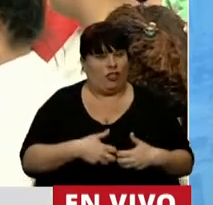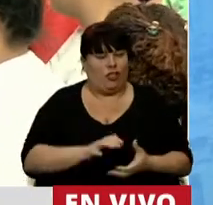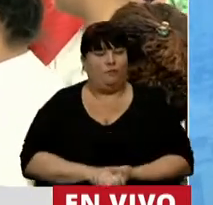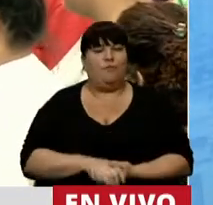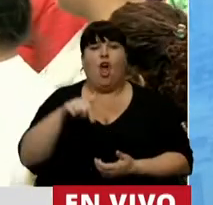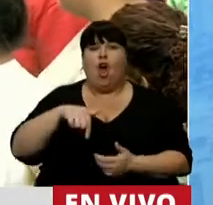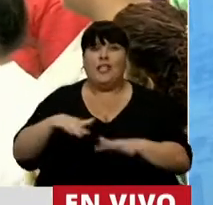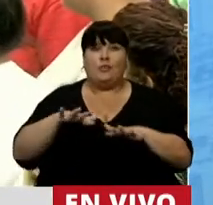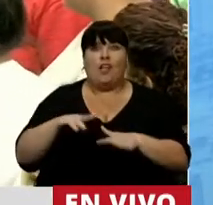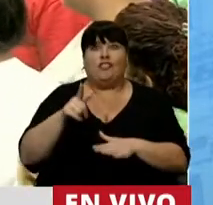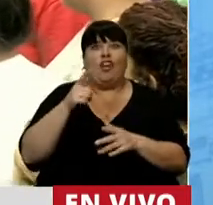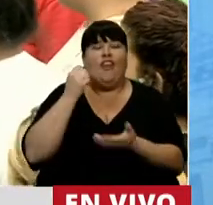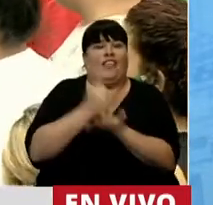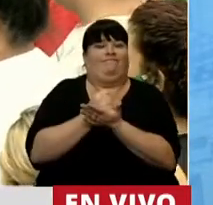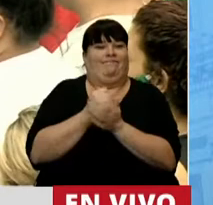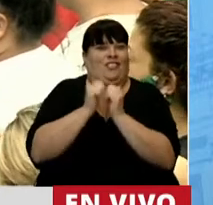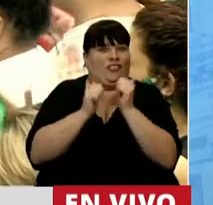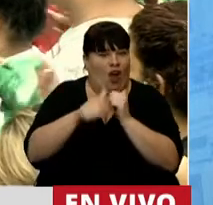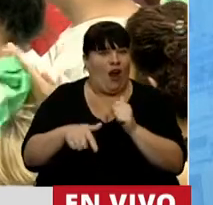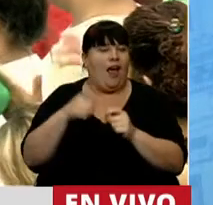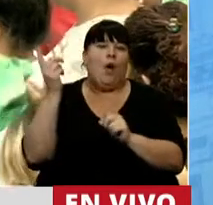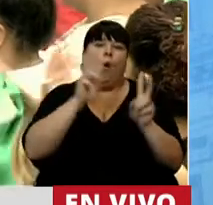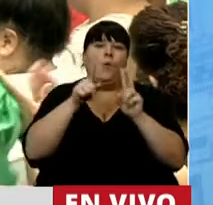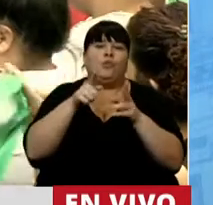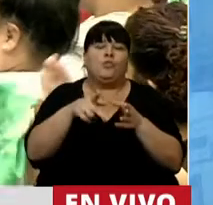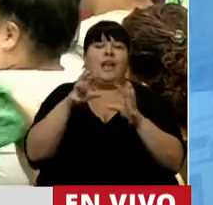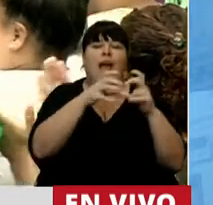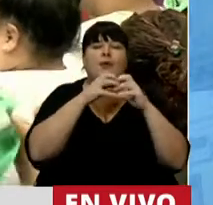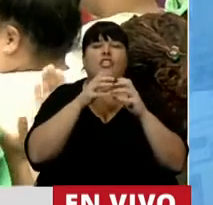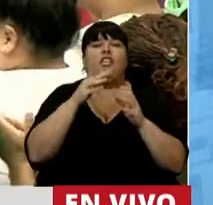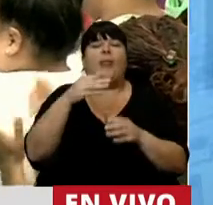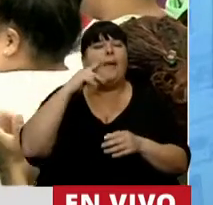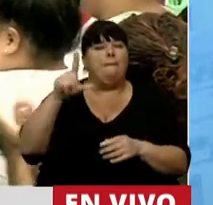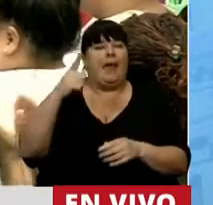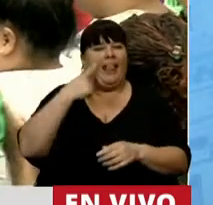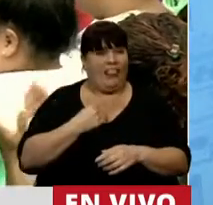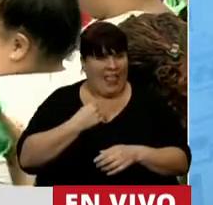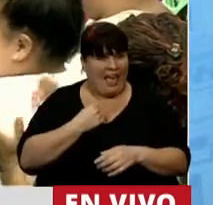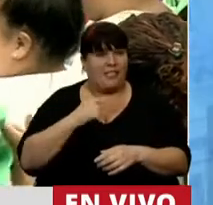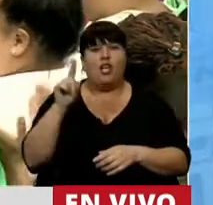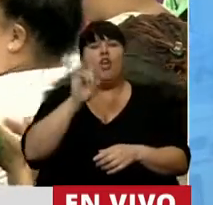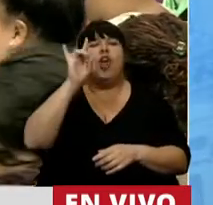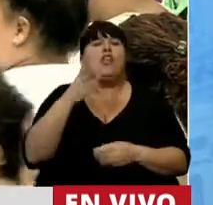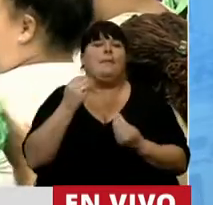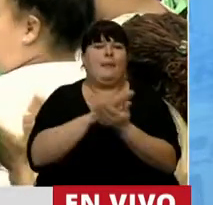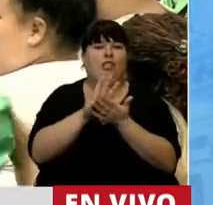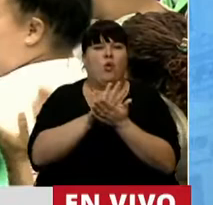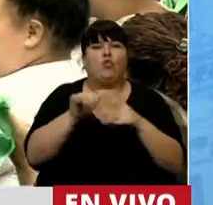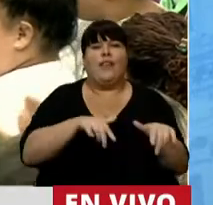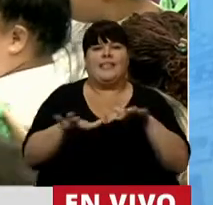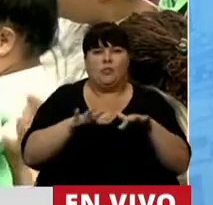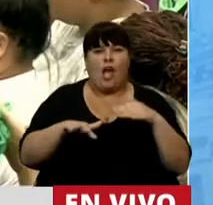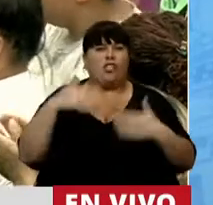Hoy en este contexto histórico, venimos entonces a tratar este proyecto de los mil días, que no viene solamente a resolver la situación